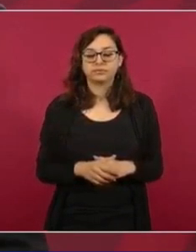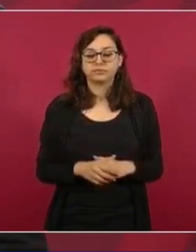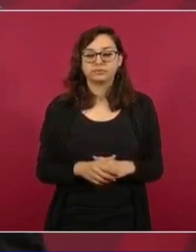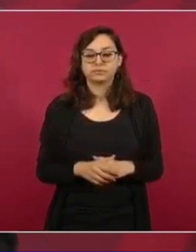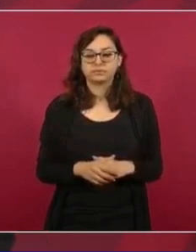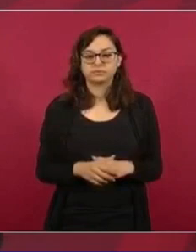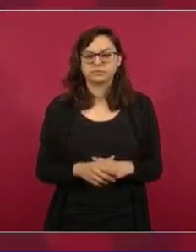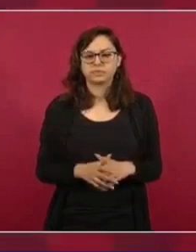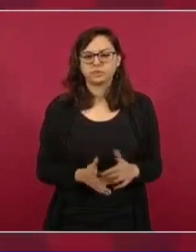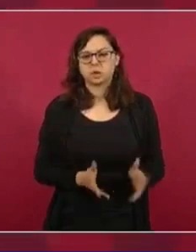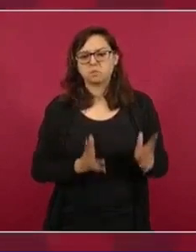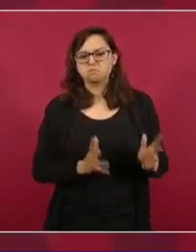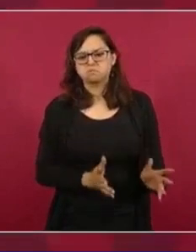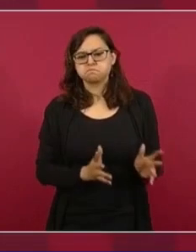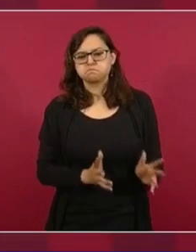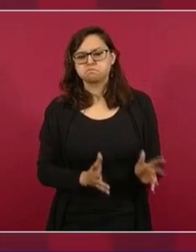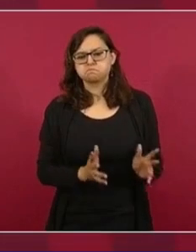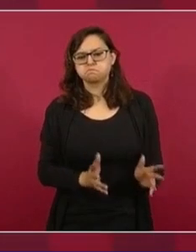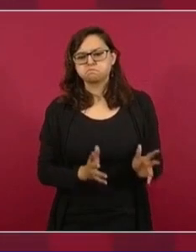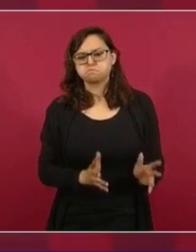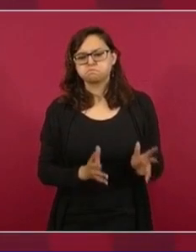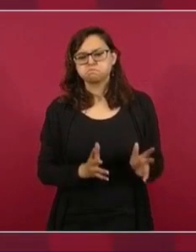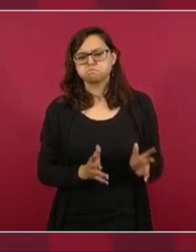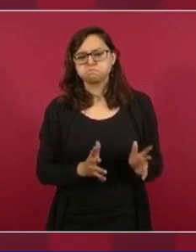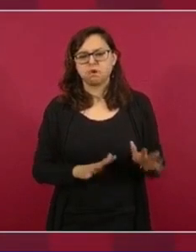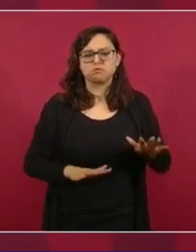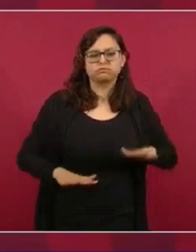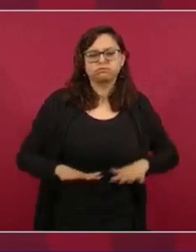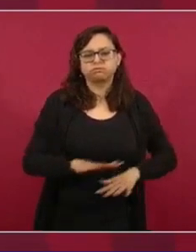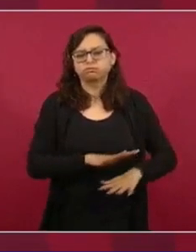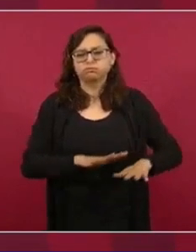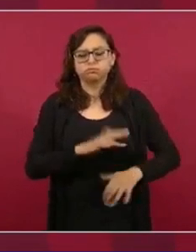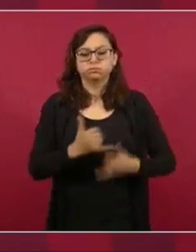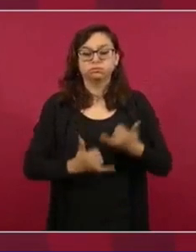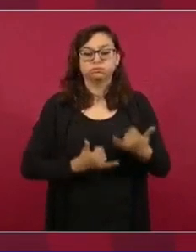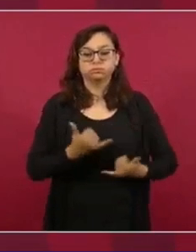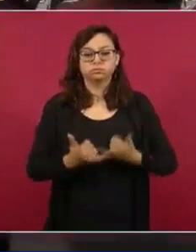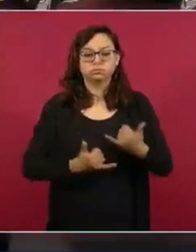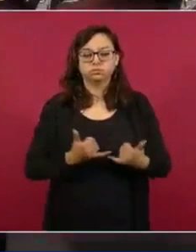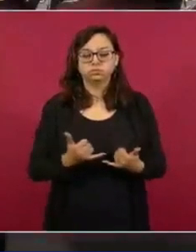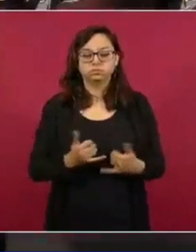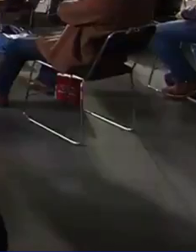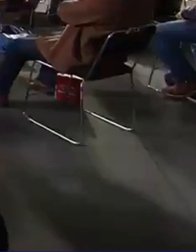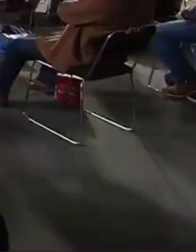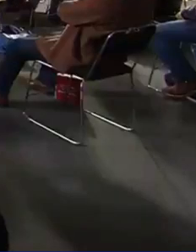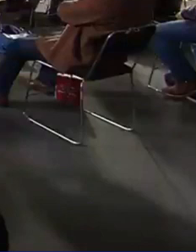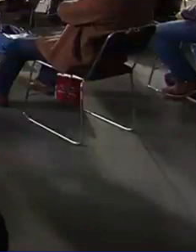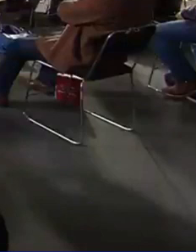y ahí a platicar jugando dominó en la cantina